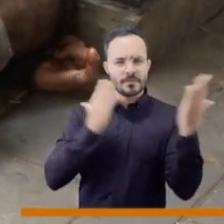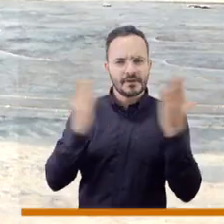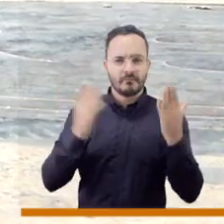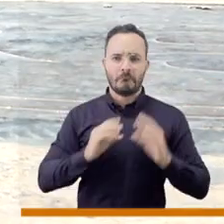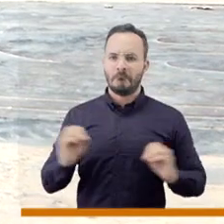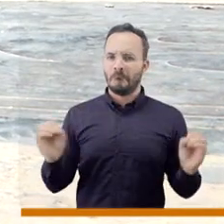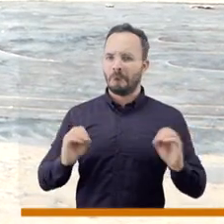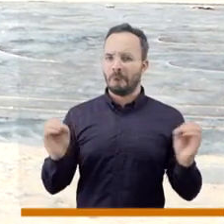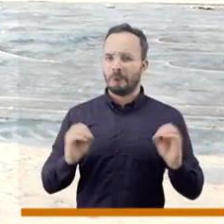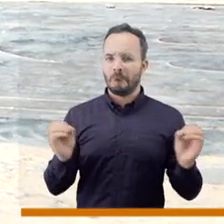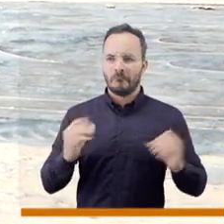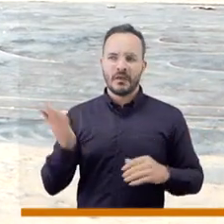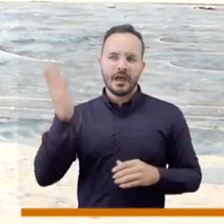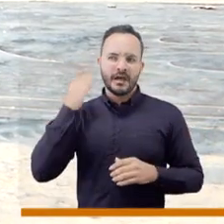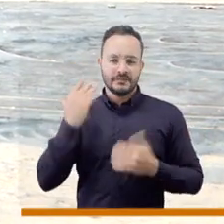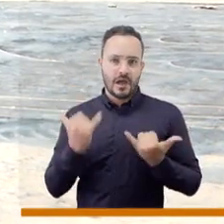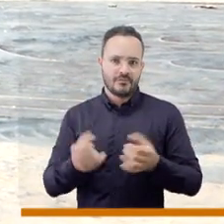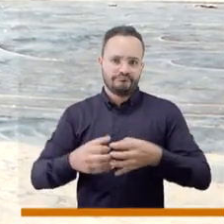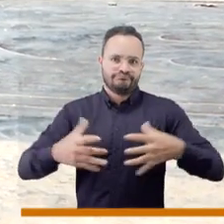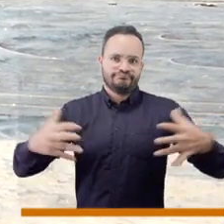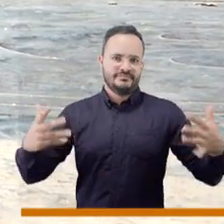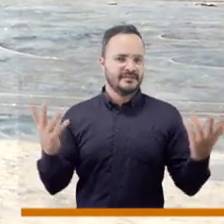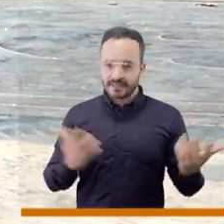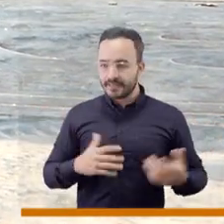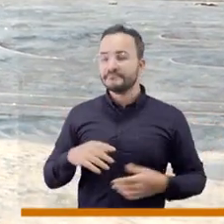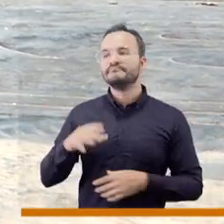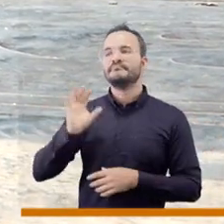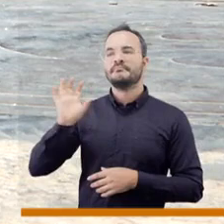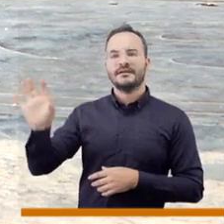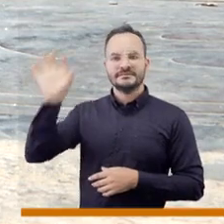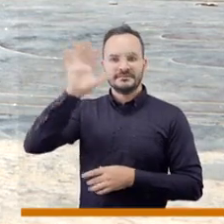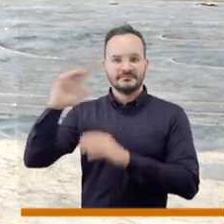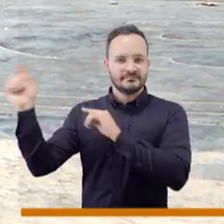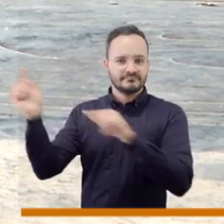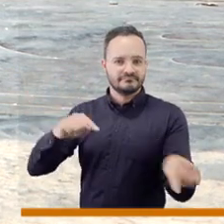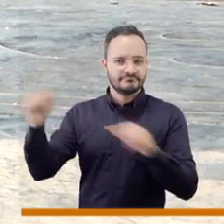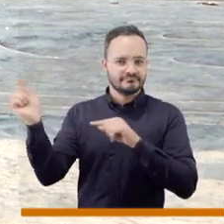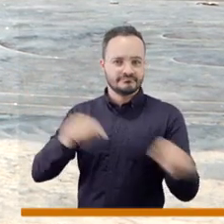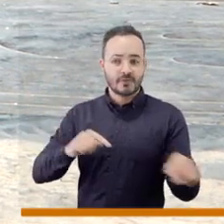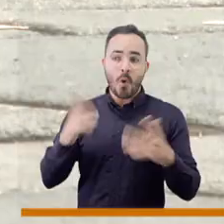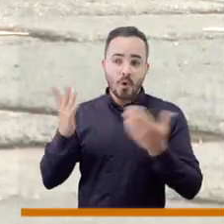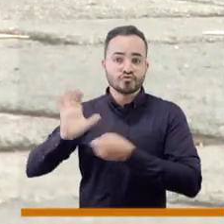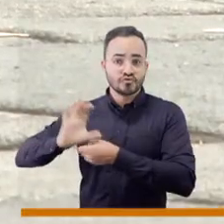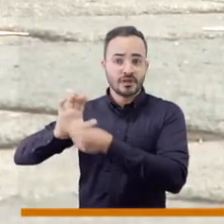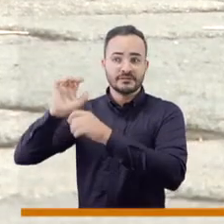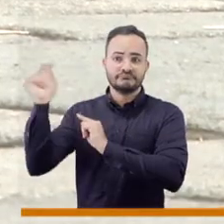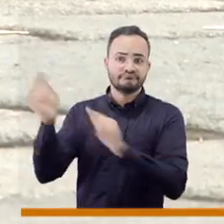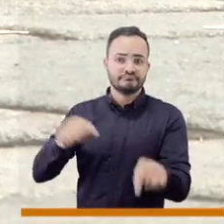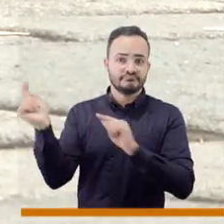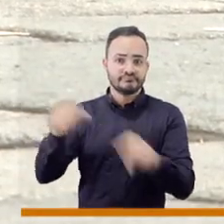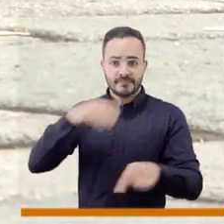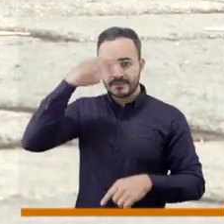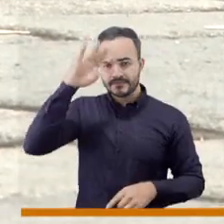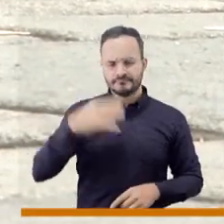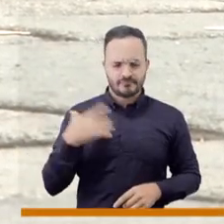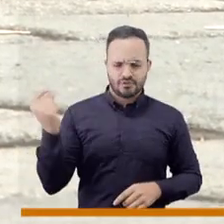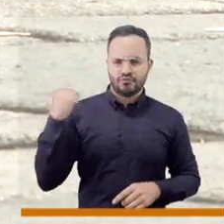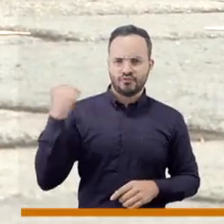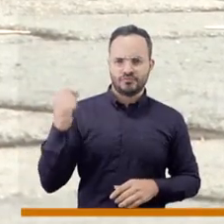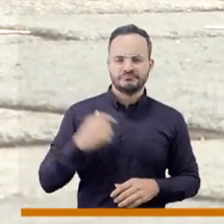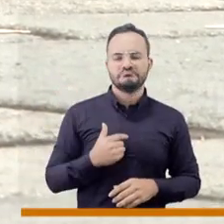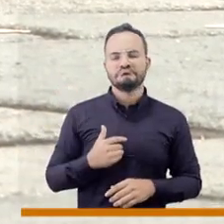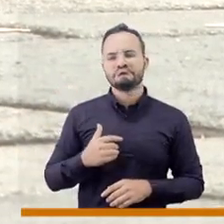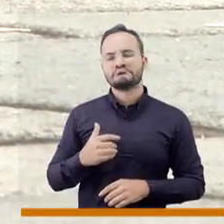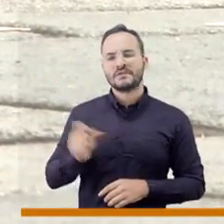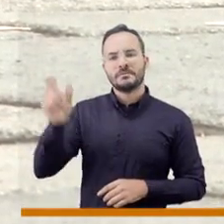no existían hace unos años, es la situación de migrantes. Aquí están llegando personas de muchas ciudades, inclusive en la calle